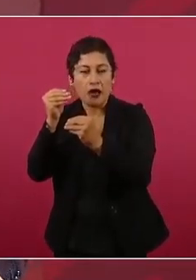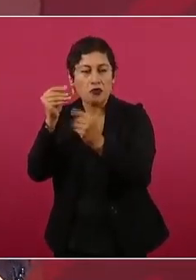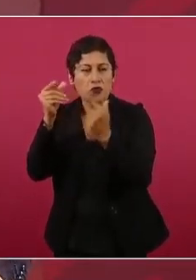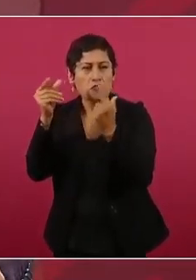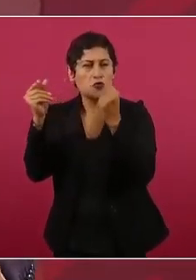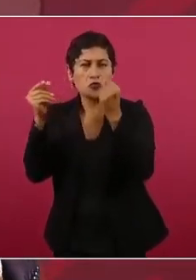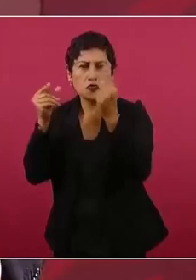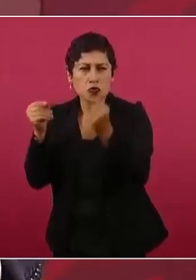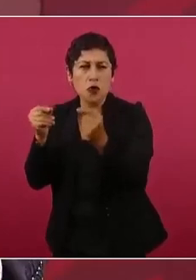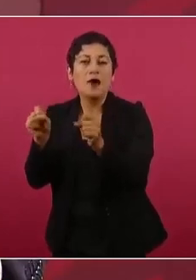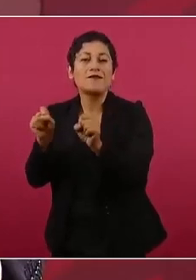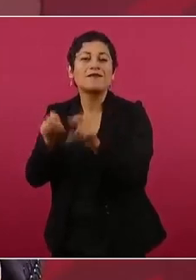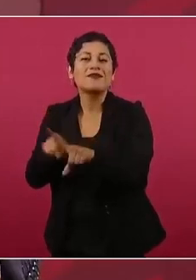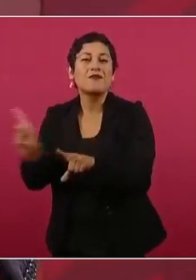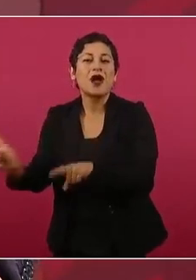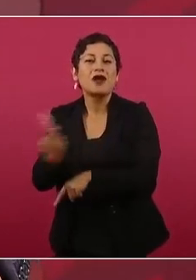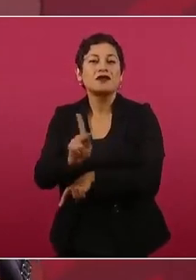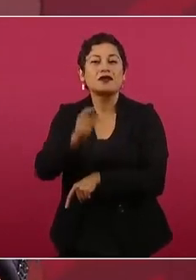Estuvieron en el seminario y luego